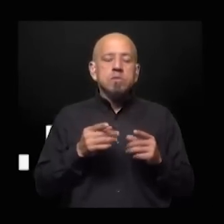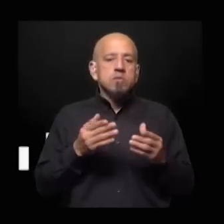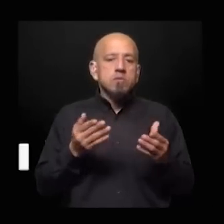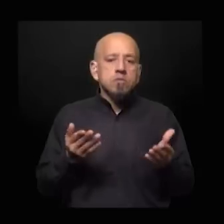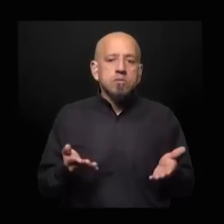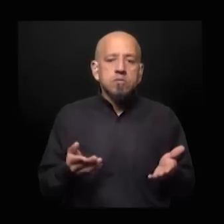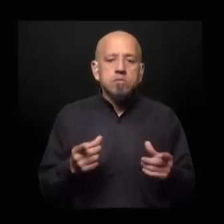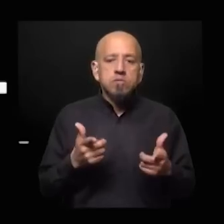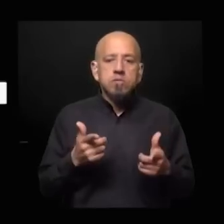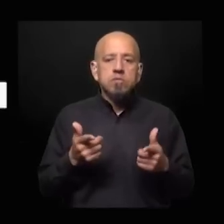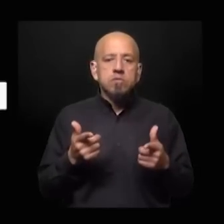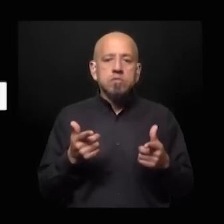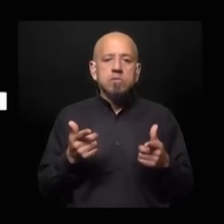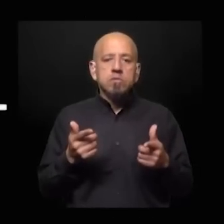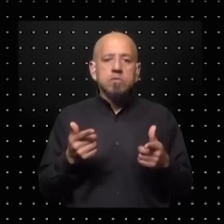posibilidad